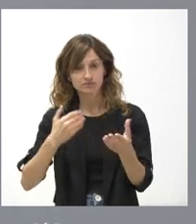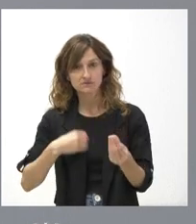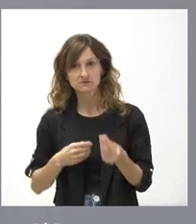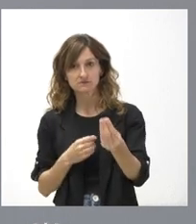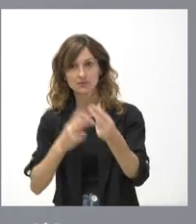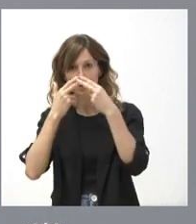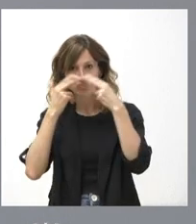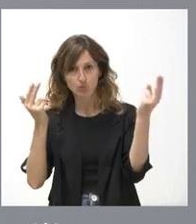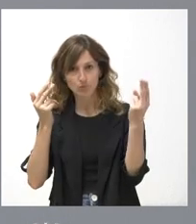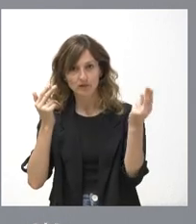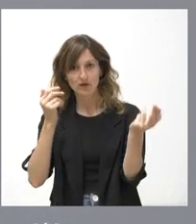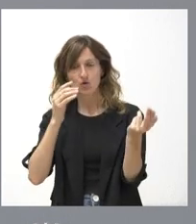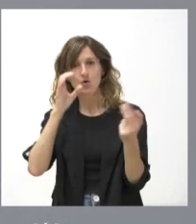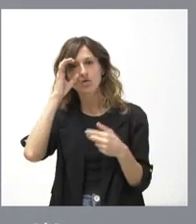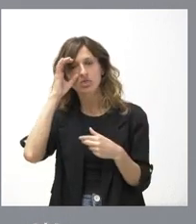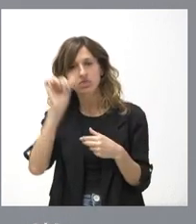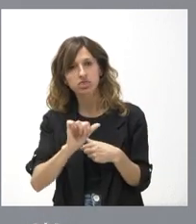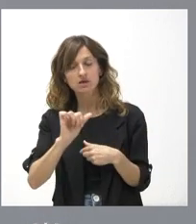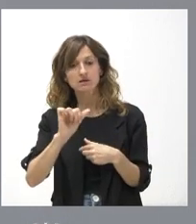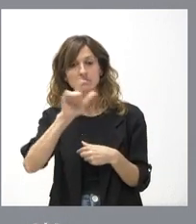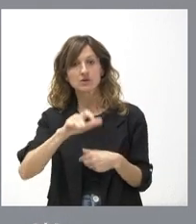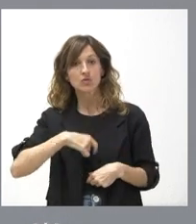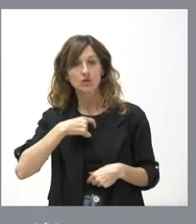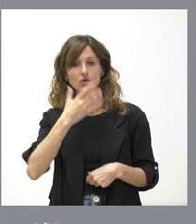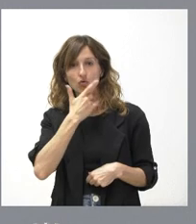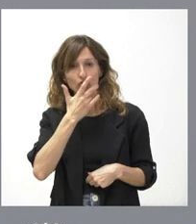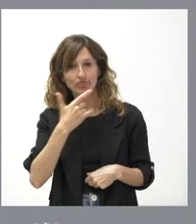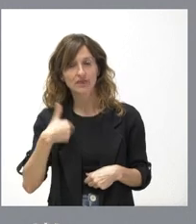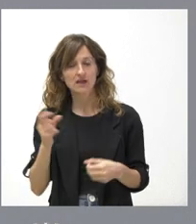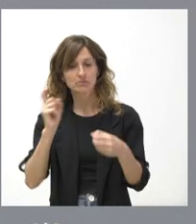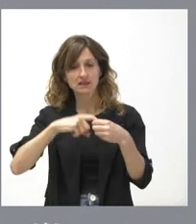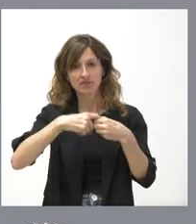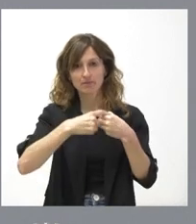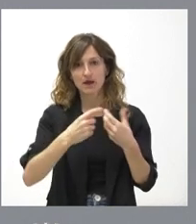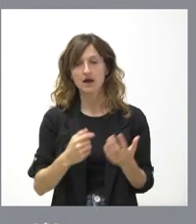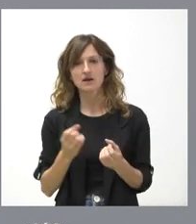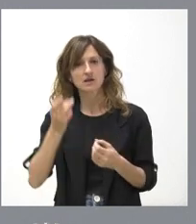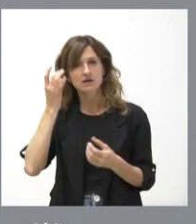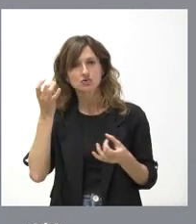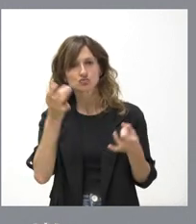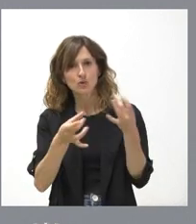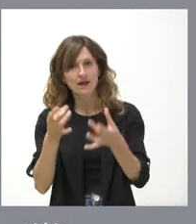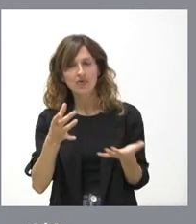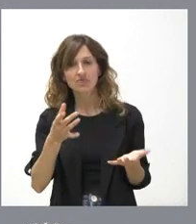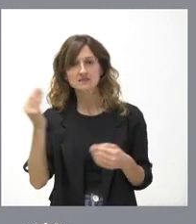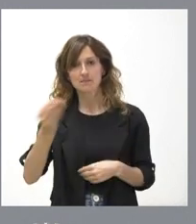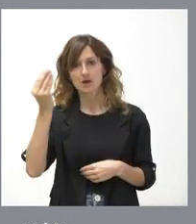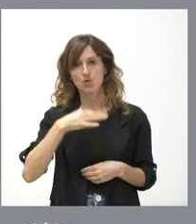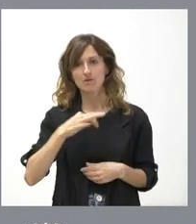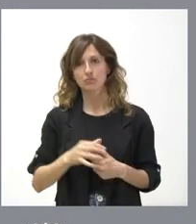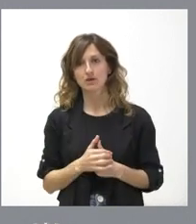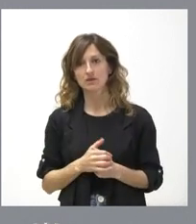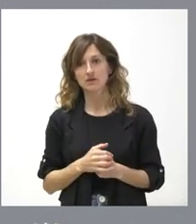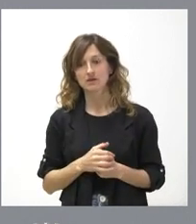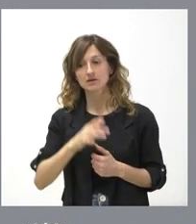información pública, pueda ser conocido por el conjunto de los ciudadanos, pueda haber participación, pueda haber sugerencias y pueda haber mejoras. Por tanto, nos